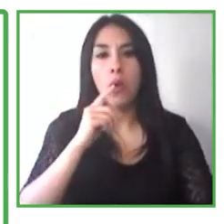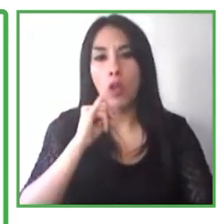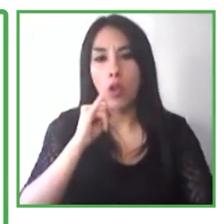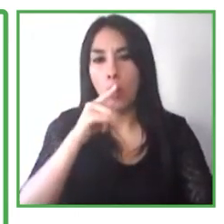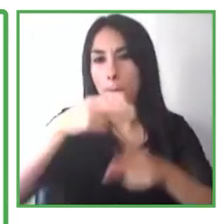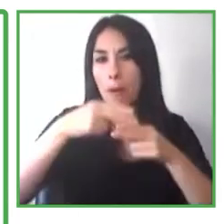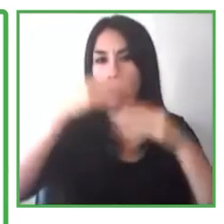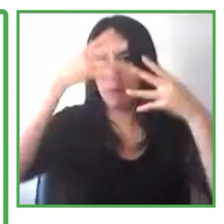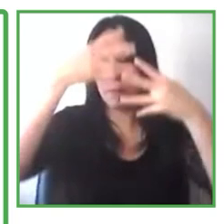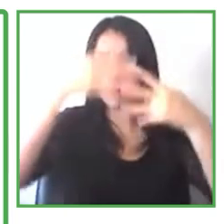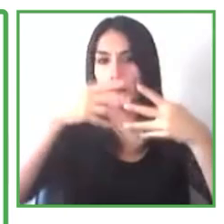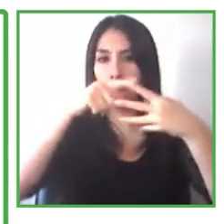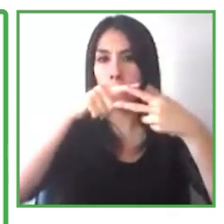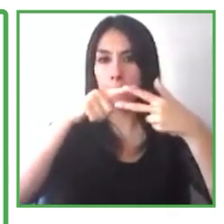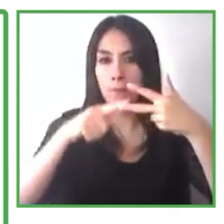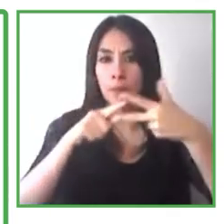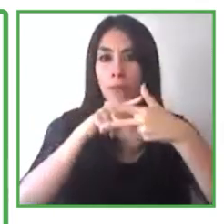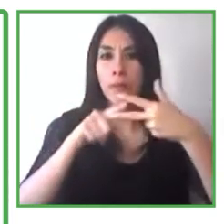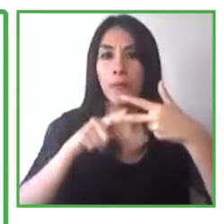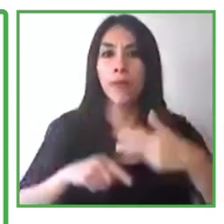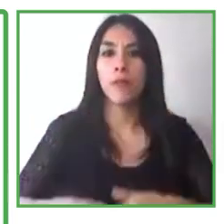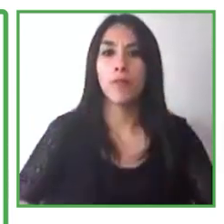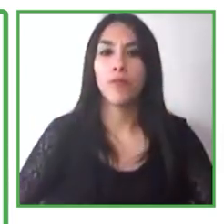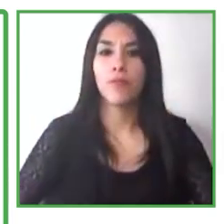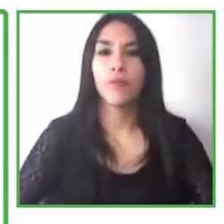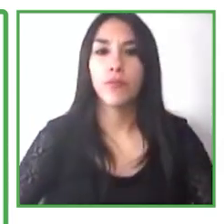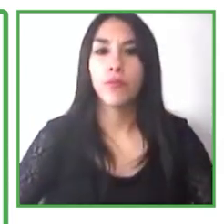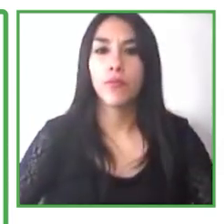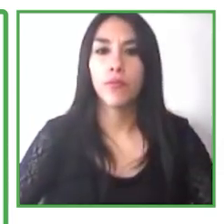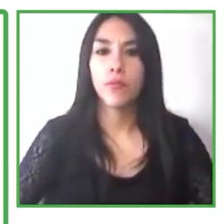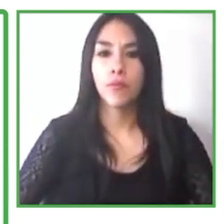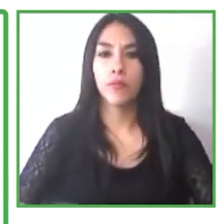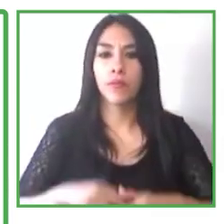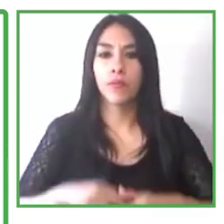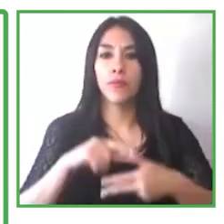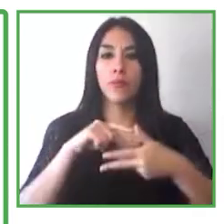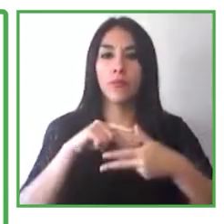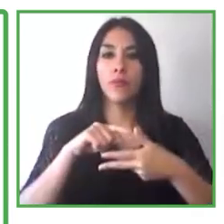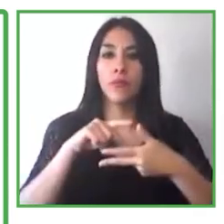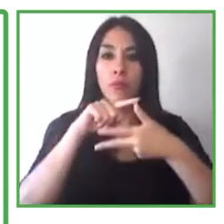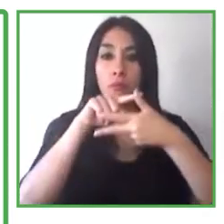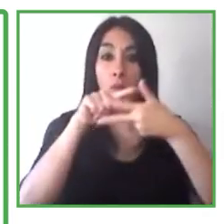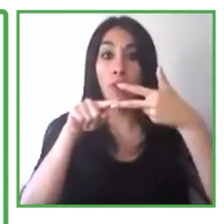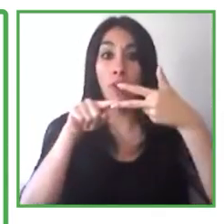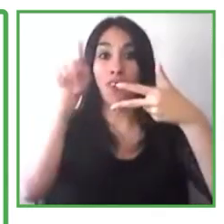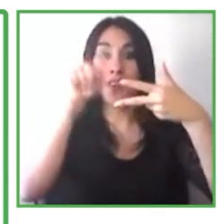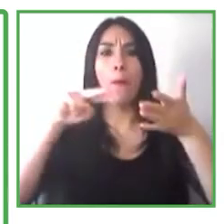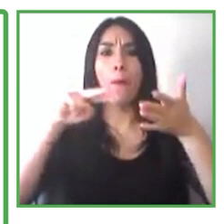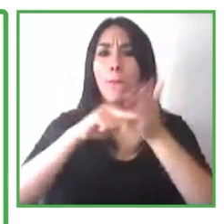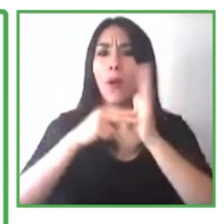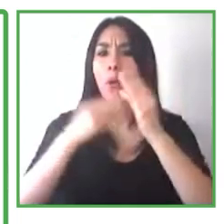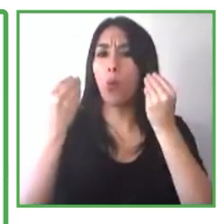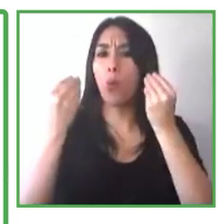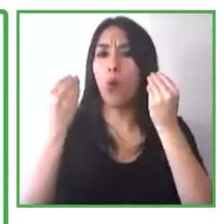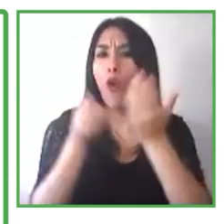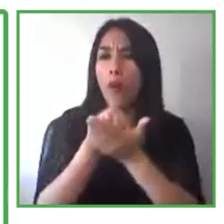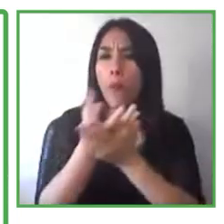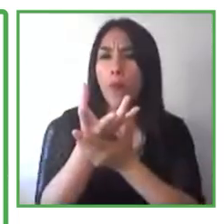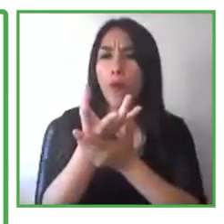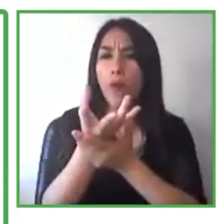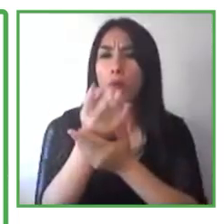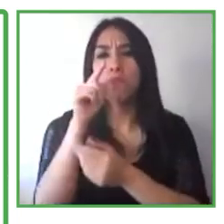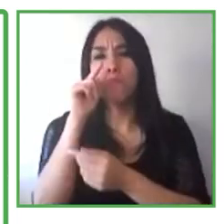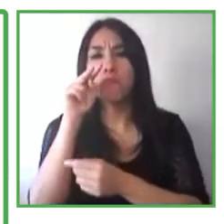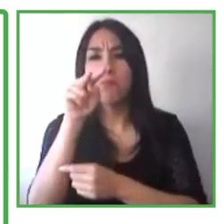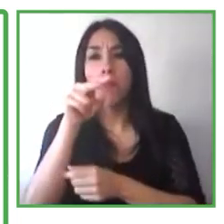empleo y lo que estamos haciendo para tratar de sobrepasar estas barreras. Así que van a escuchar esto de manera coherente en todos los paneles y todas las personas que van